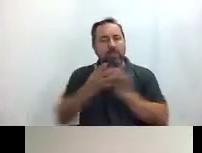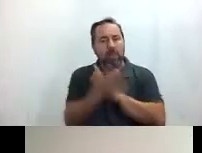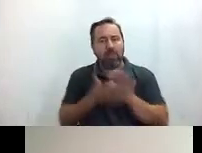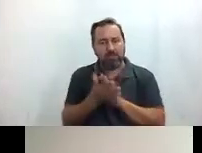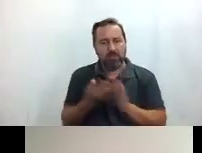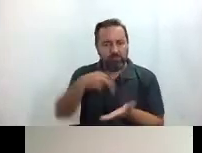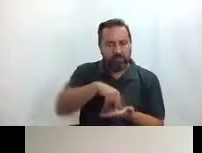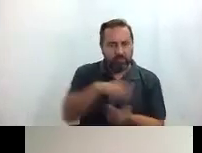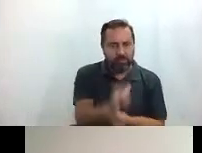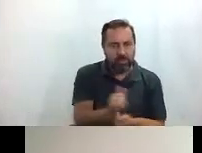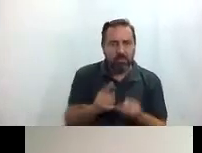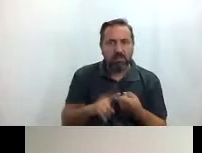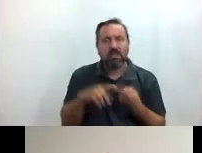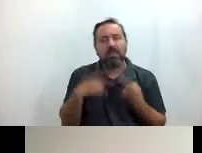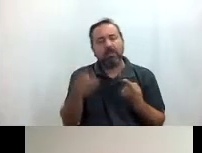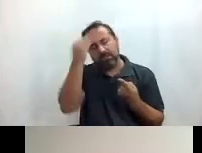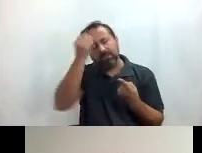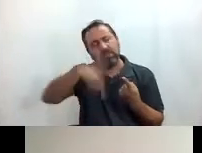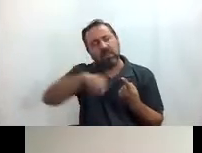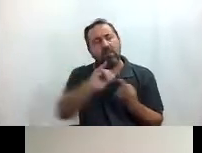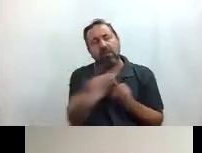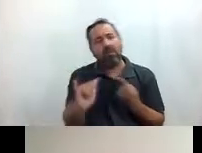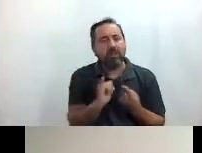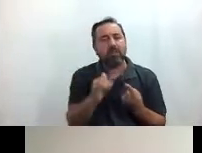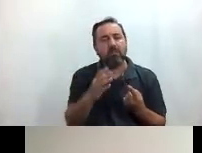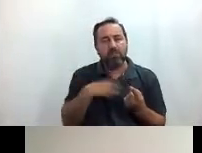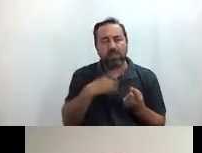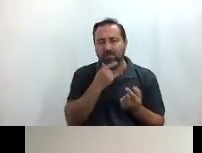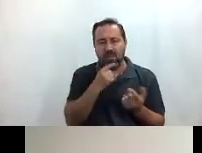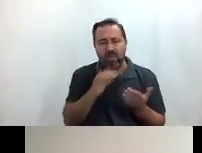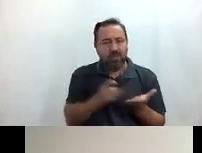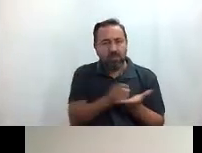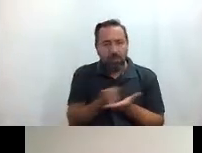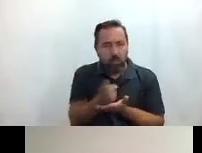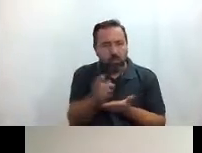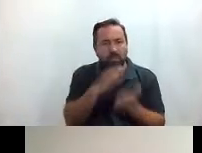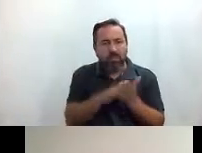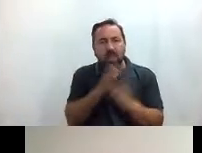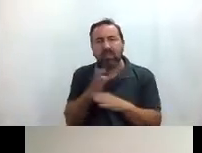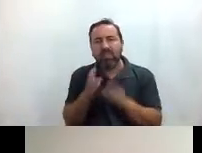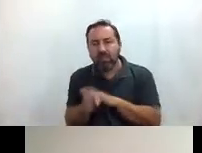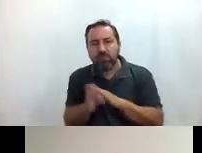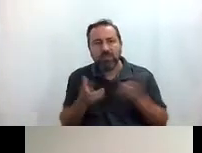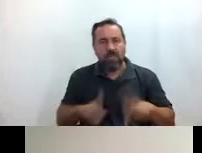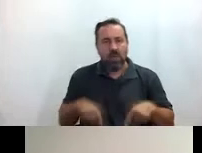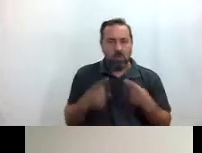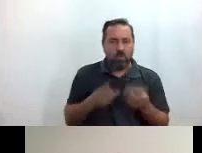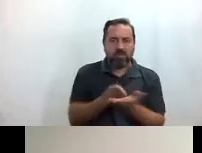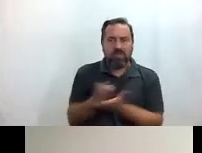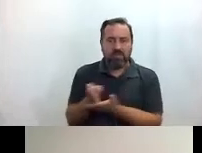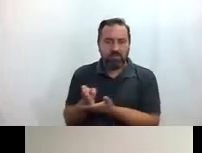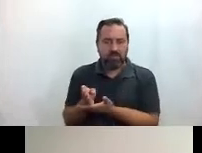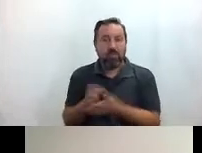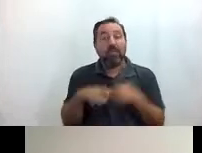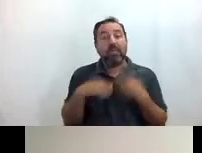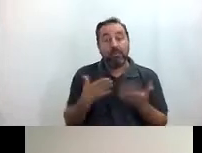signos todas están pensadas para poder circular fácilmente y acceder a los sitios en silla de ruedas y como os decía